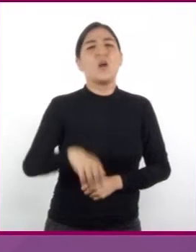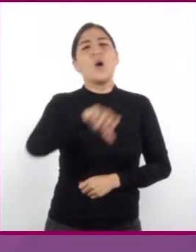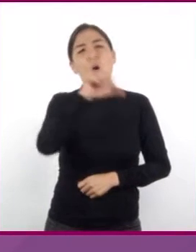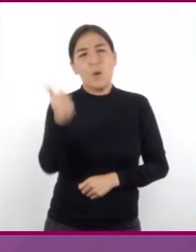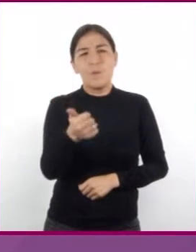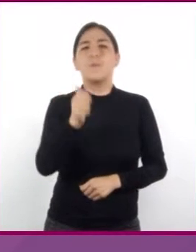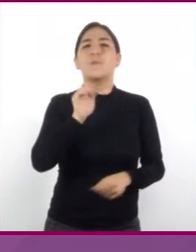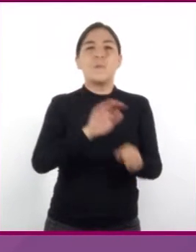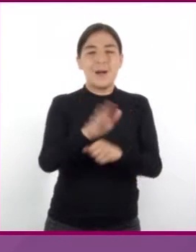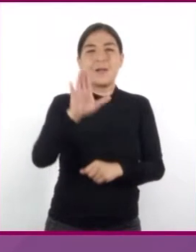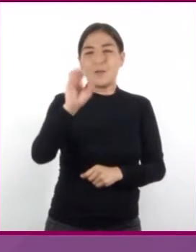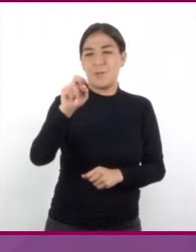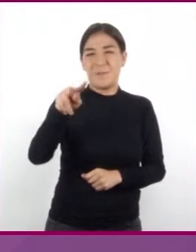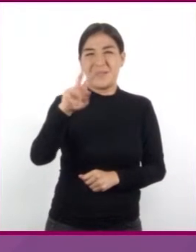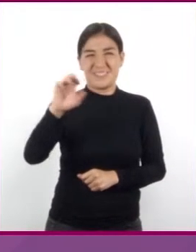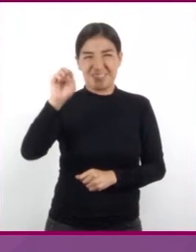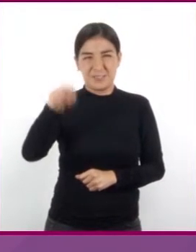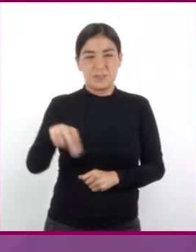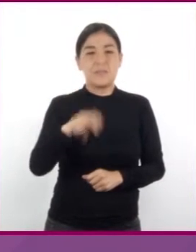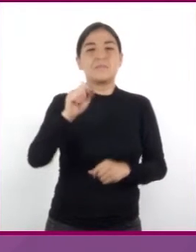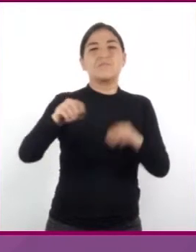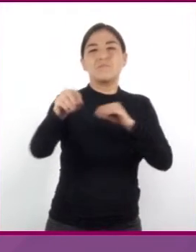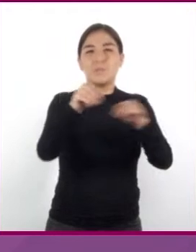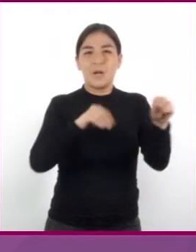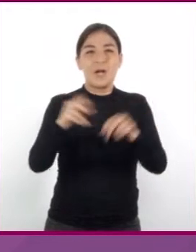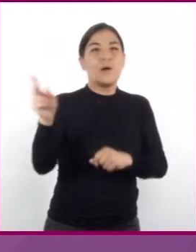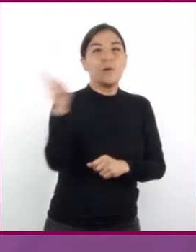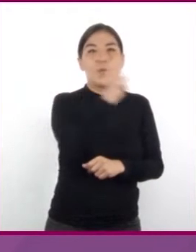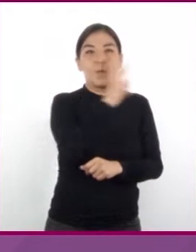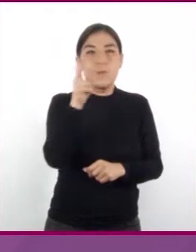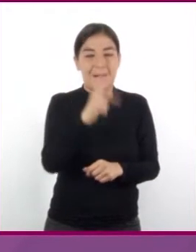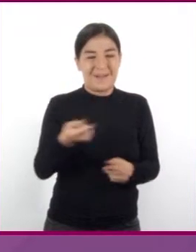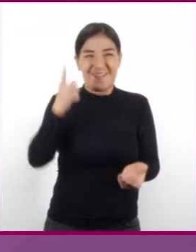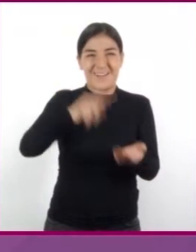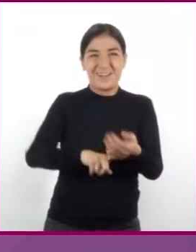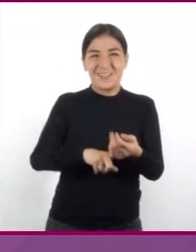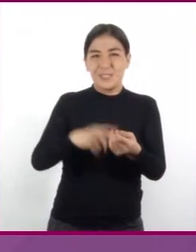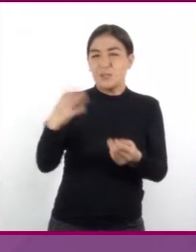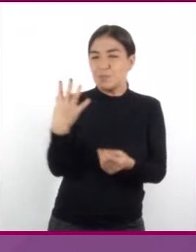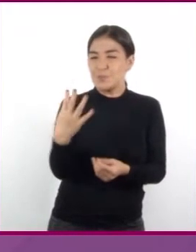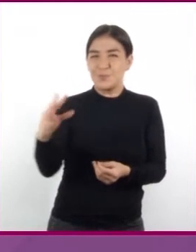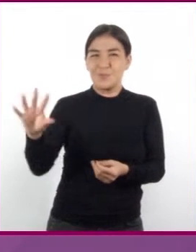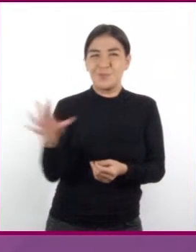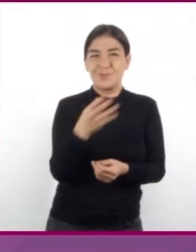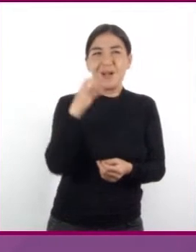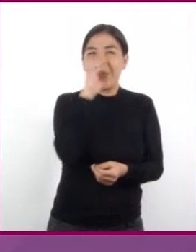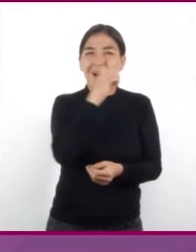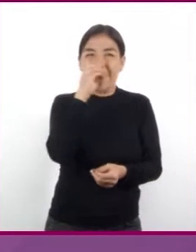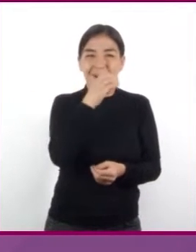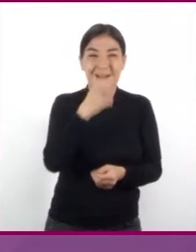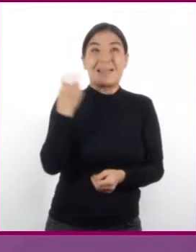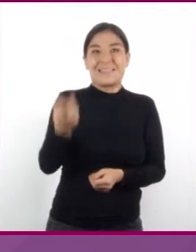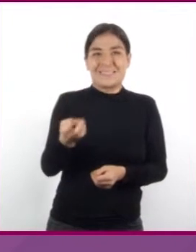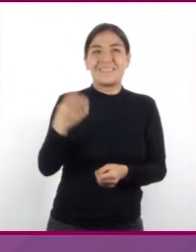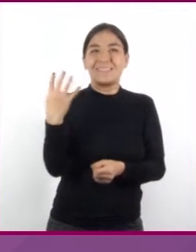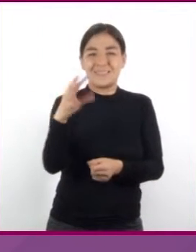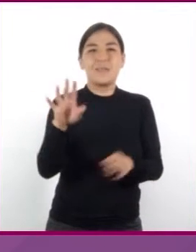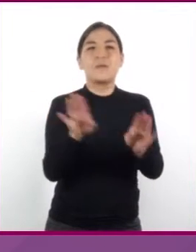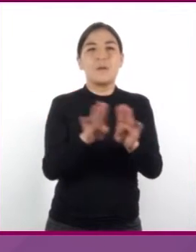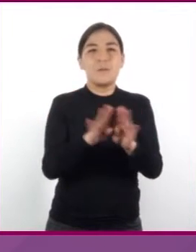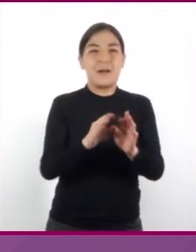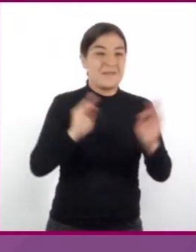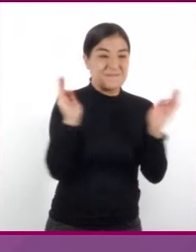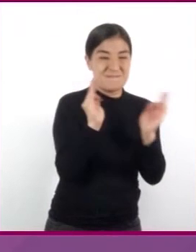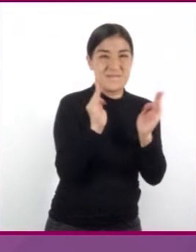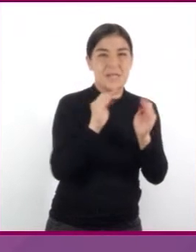convección es la manera en que se mueve el aire dentro de una habitación con calefacción. El sistema libera aire caliente que al ser más ligero que el aire